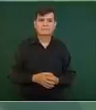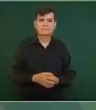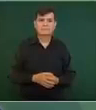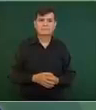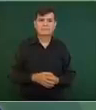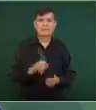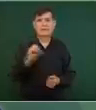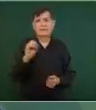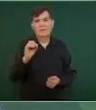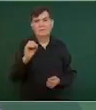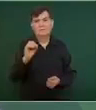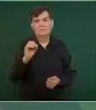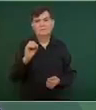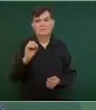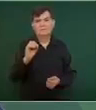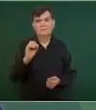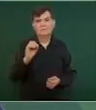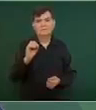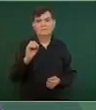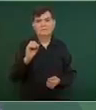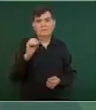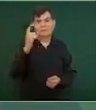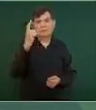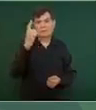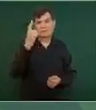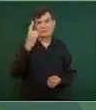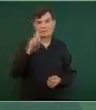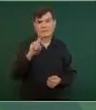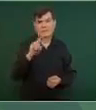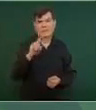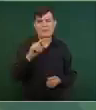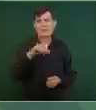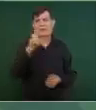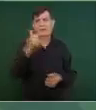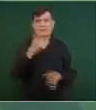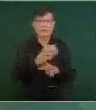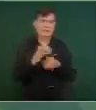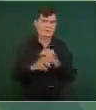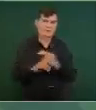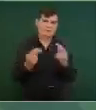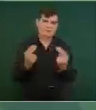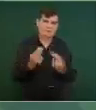O para cualquier otra necesidad.